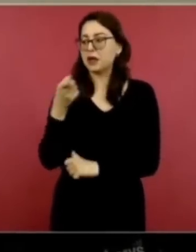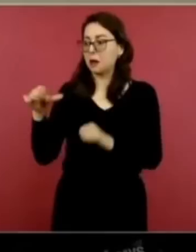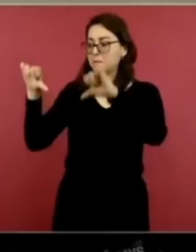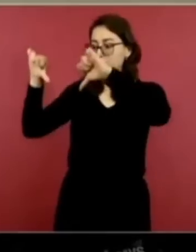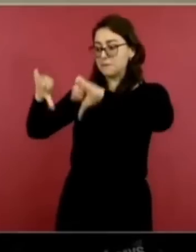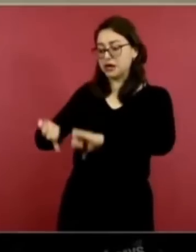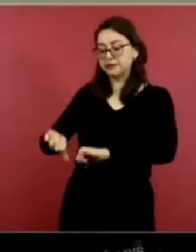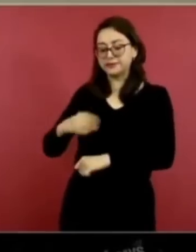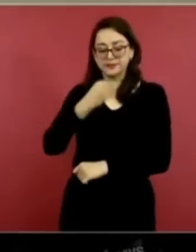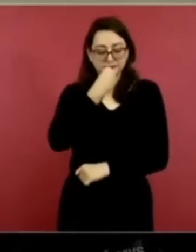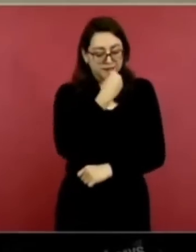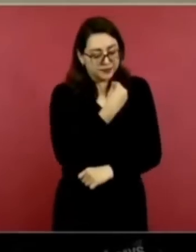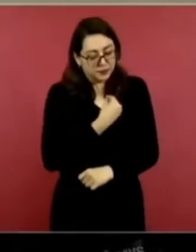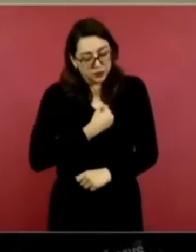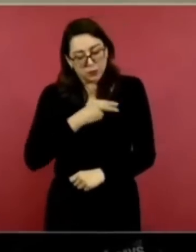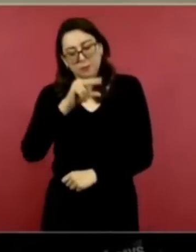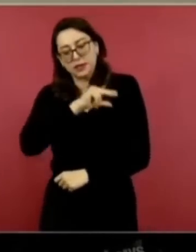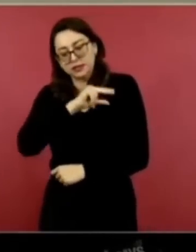Cuando en realidad